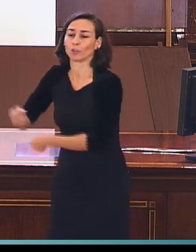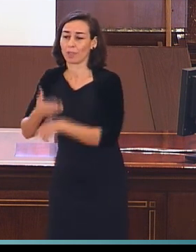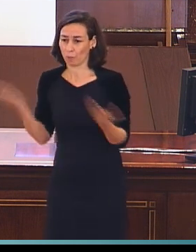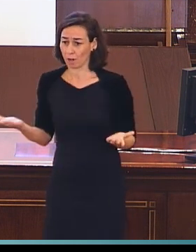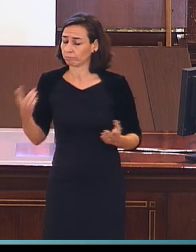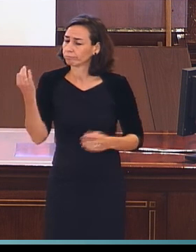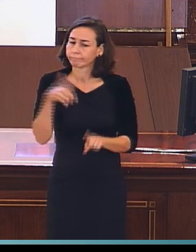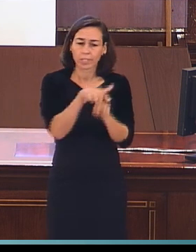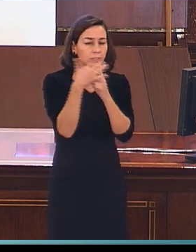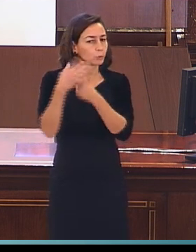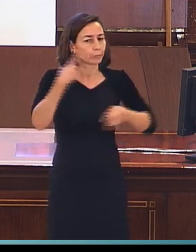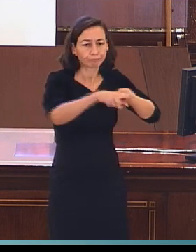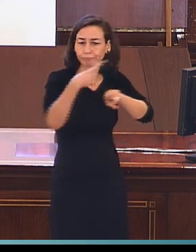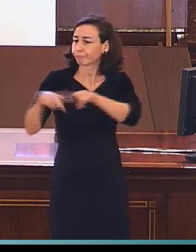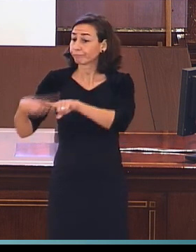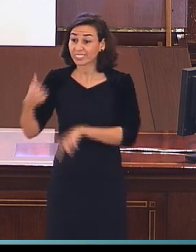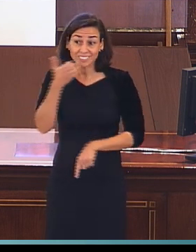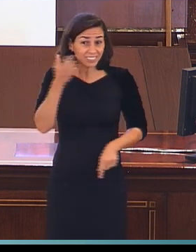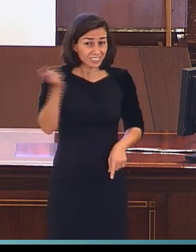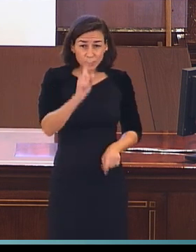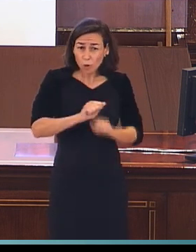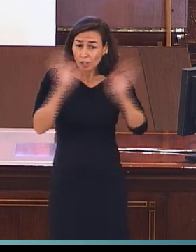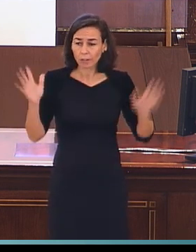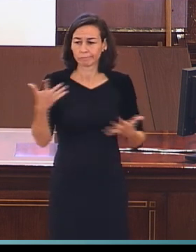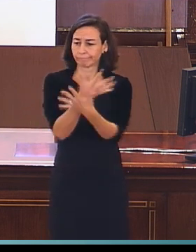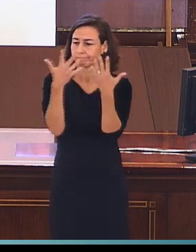diferentes situaciones, porque si no estamos mezclando cosas muy diversas.